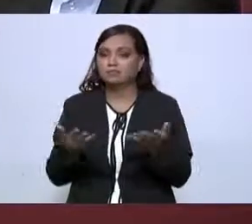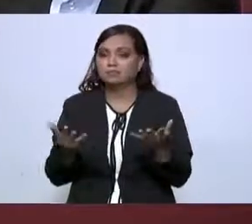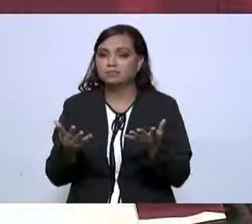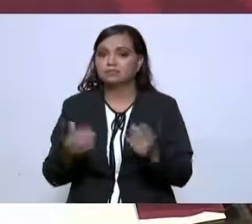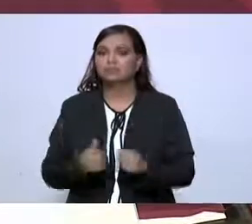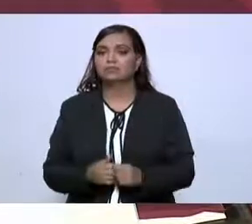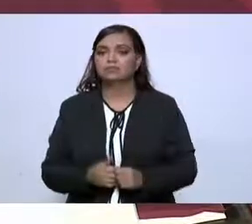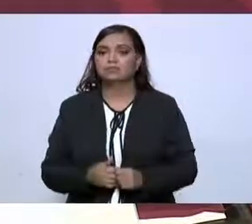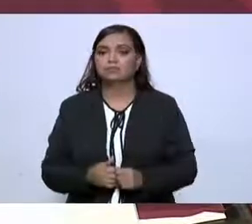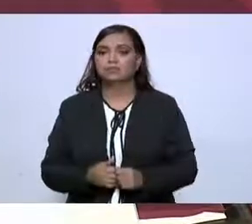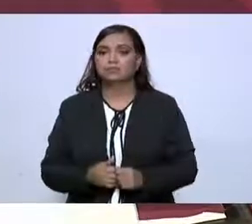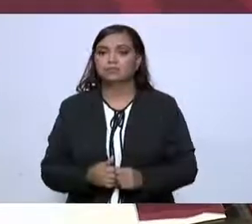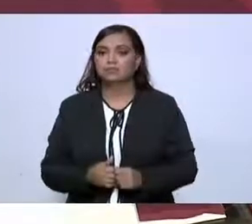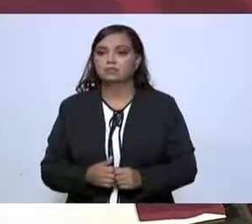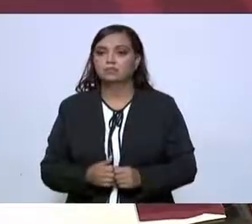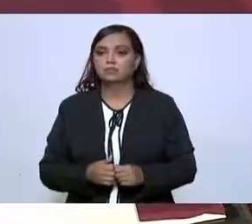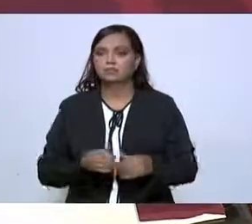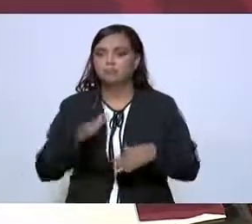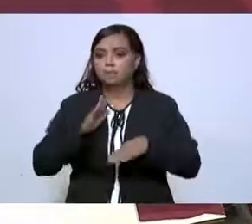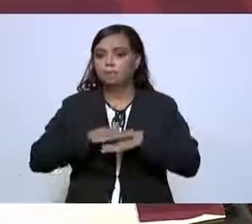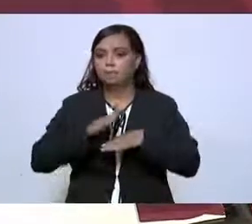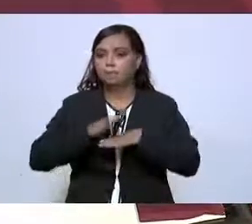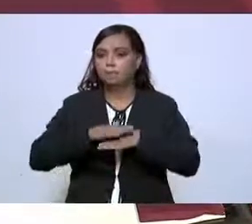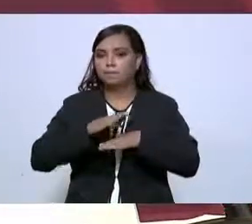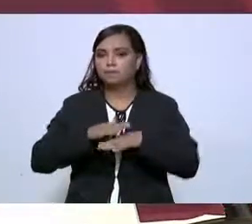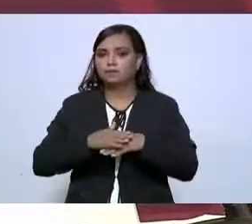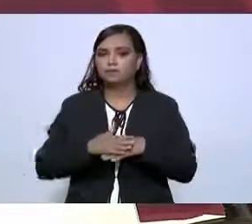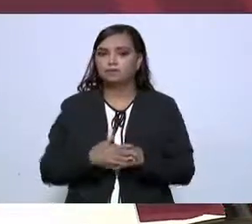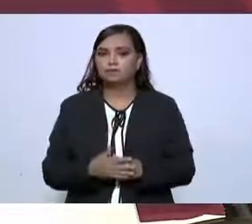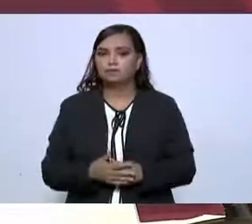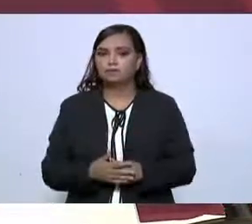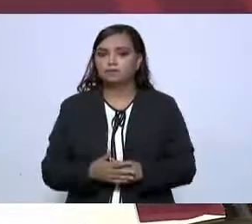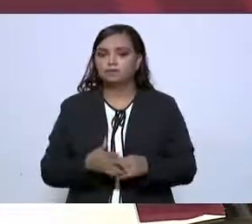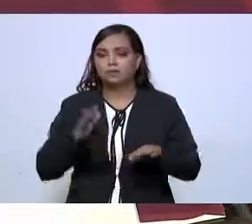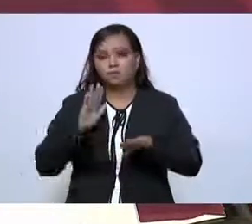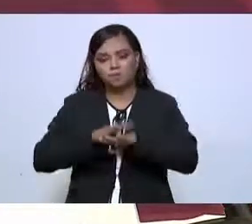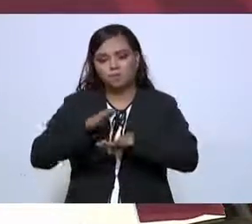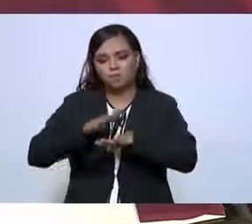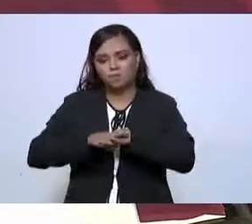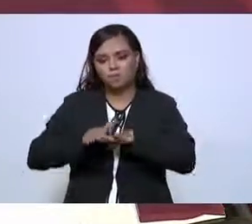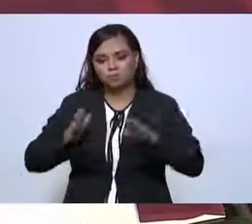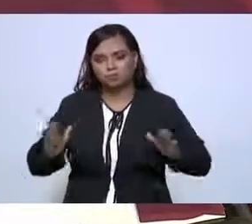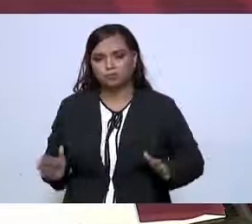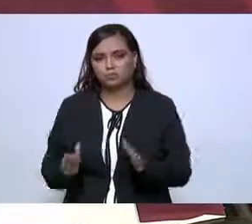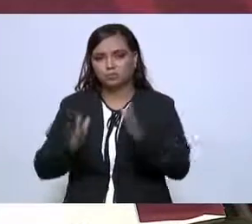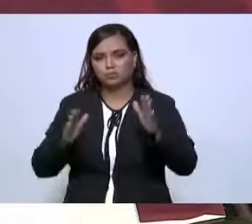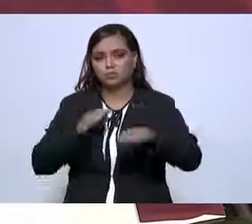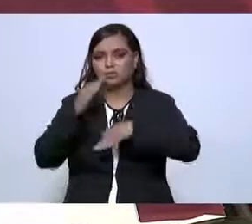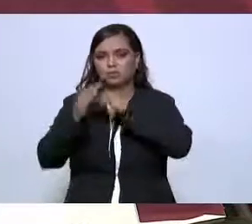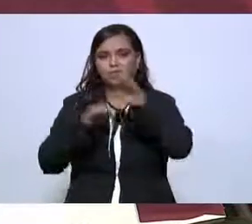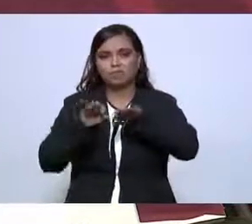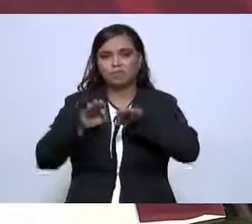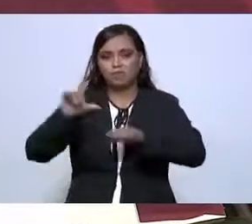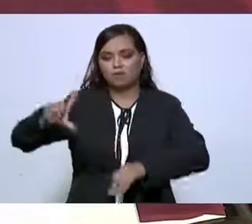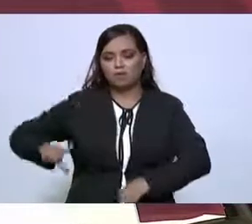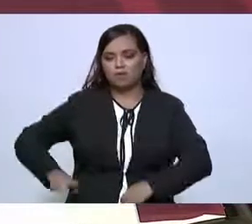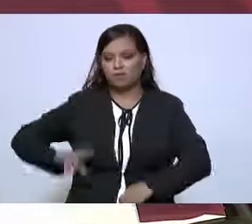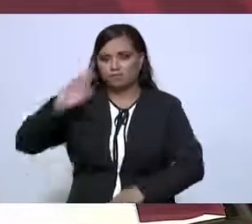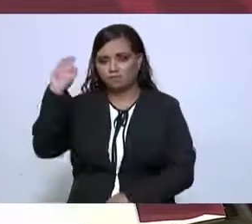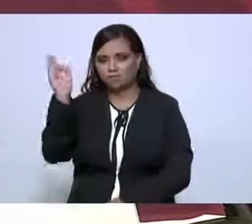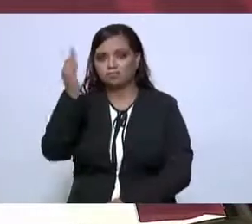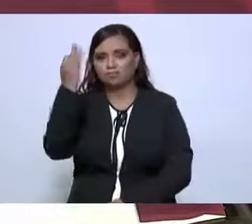desde luego a intensificar todas las acciones del gobierno federal.